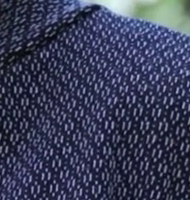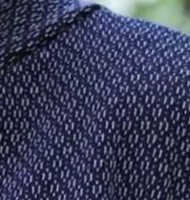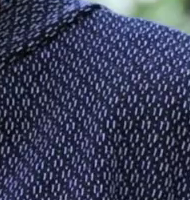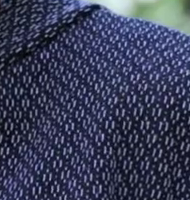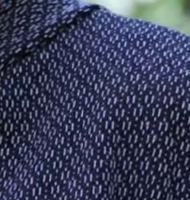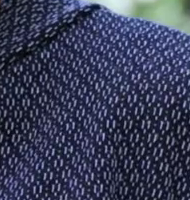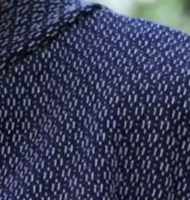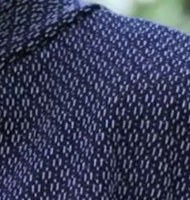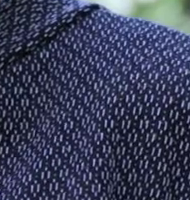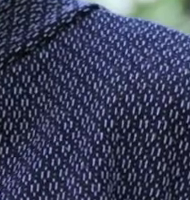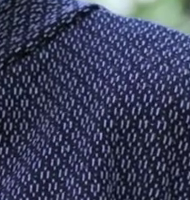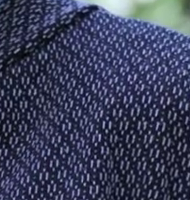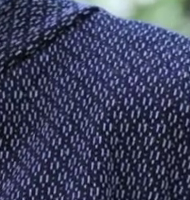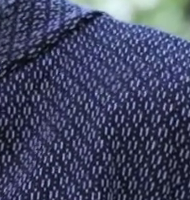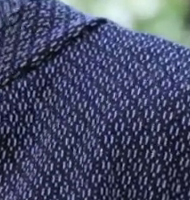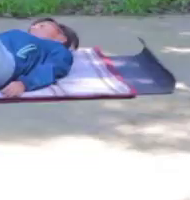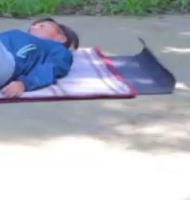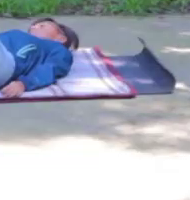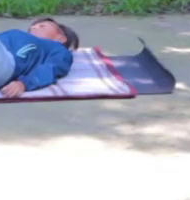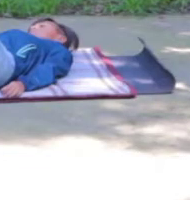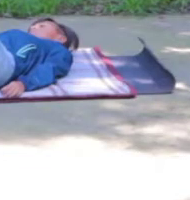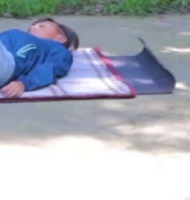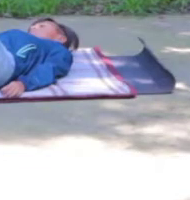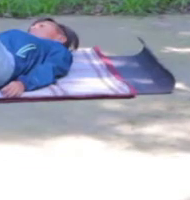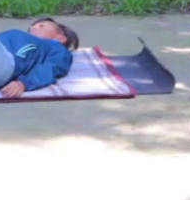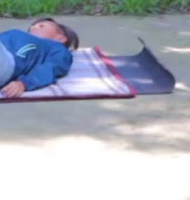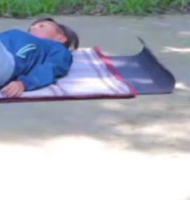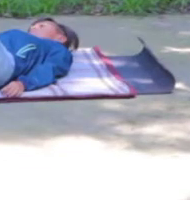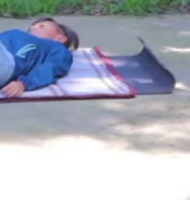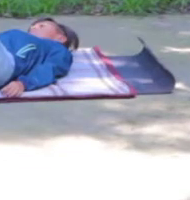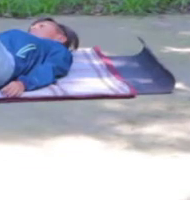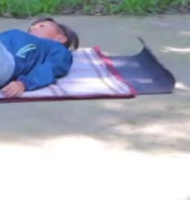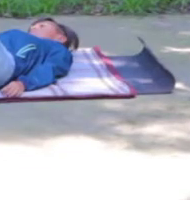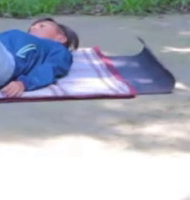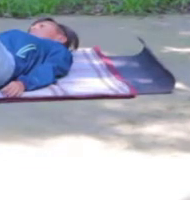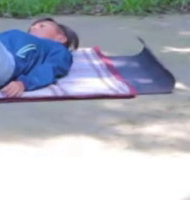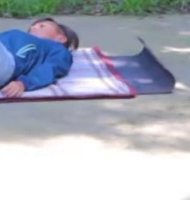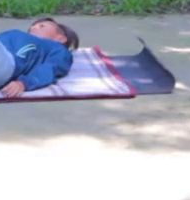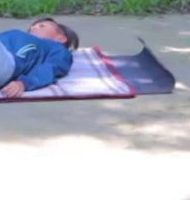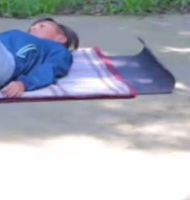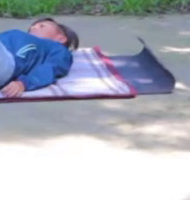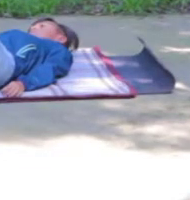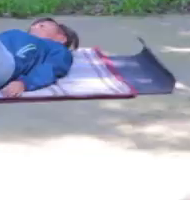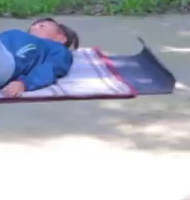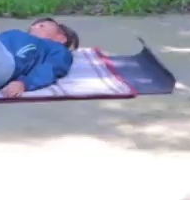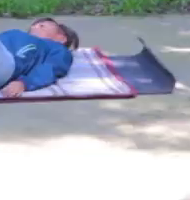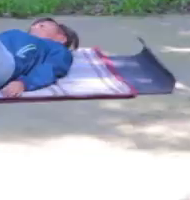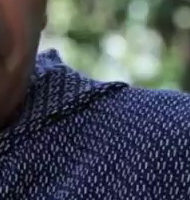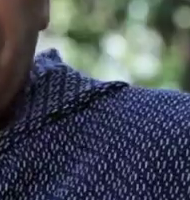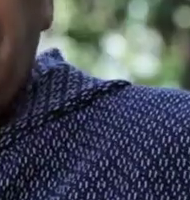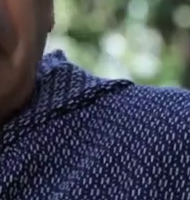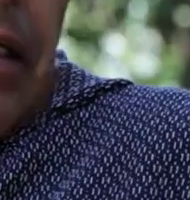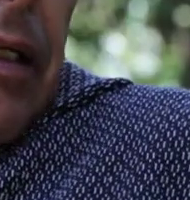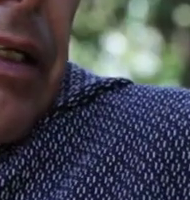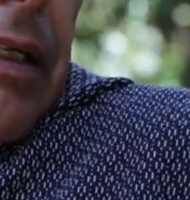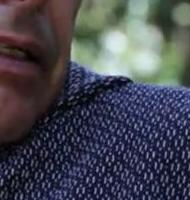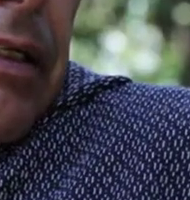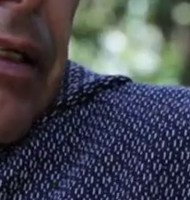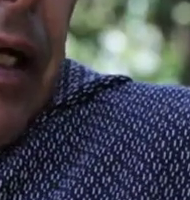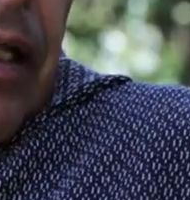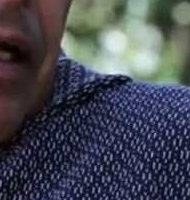flexionando las rodillas, las plantas de los pies totalmente en el suelo y lo que vamos a hacer es elevar